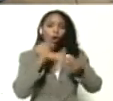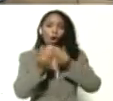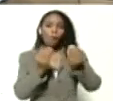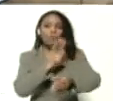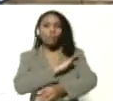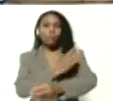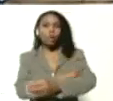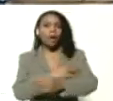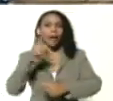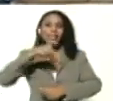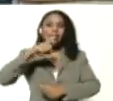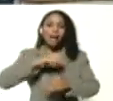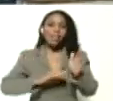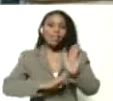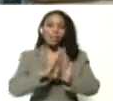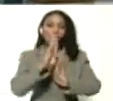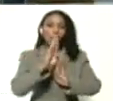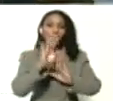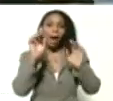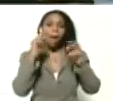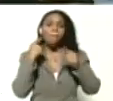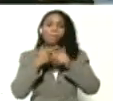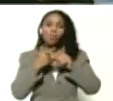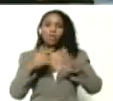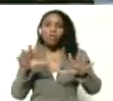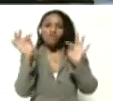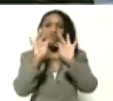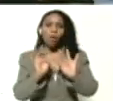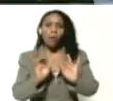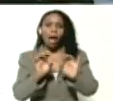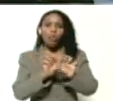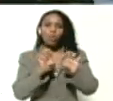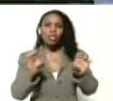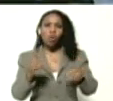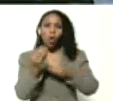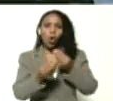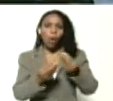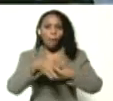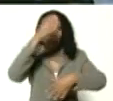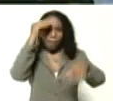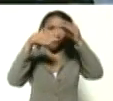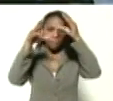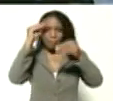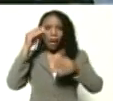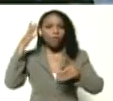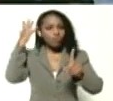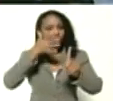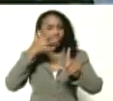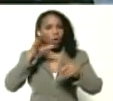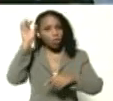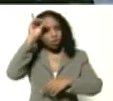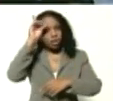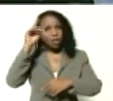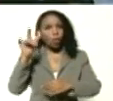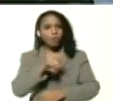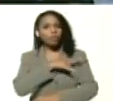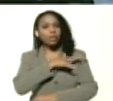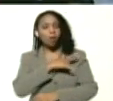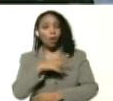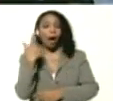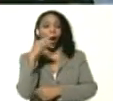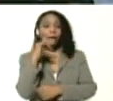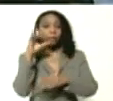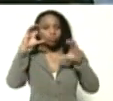necesidad del desarrollo de la multimodalidad de la educación. En ese sentido, la formación del docente universitario ha estado